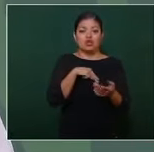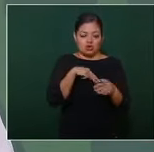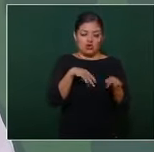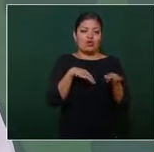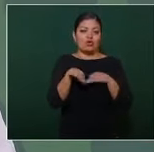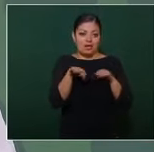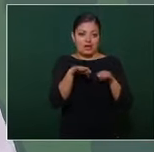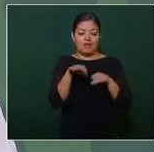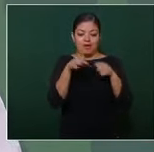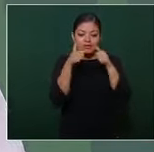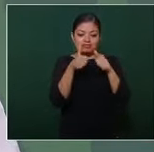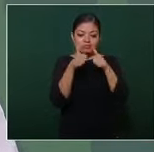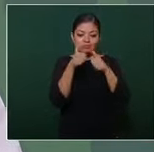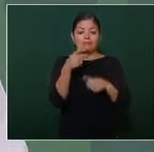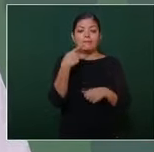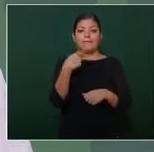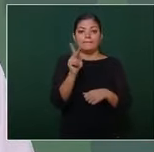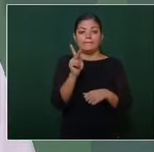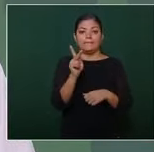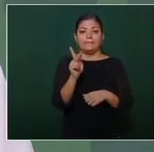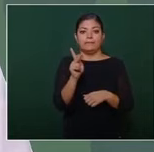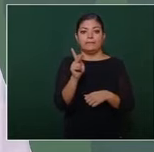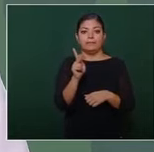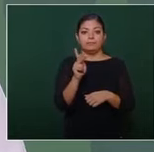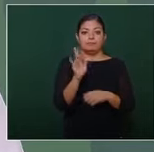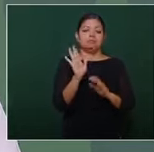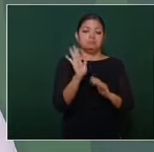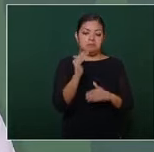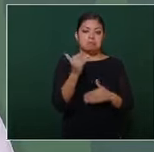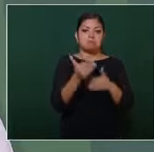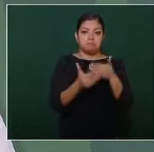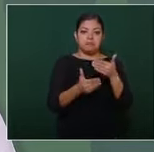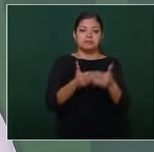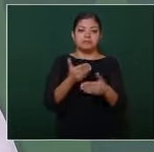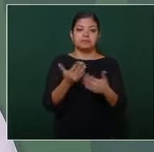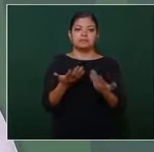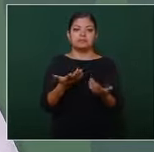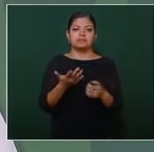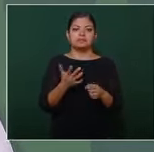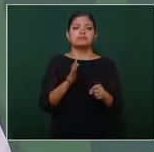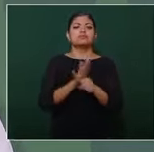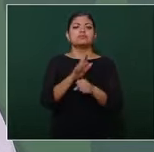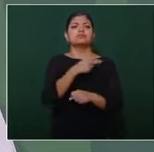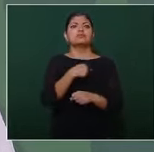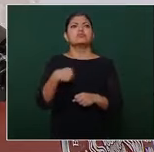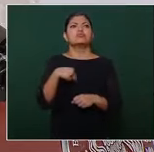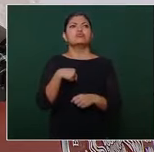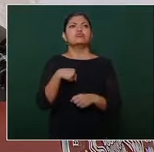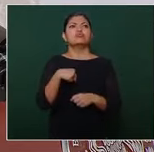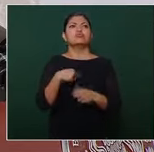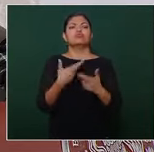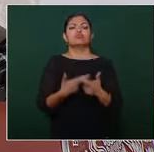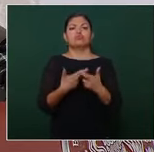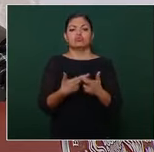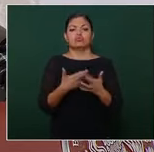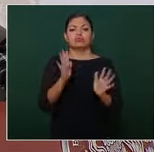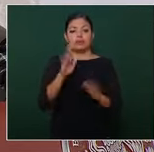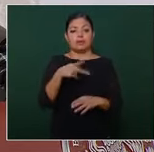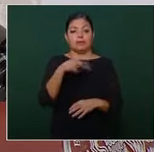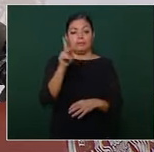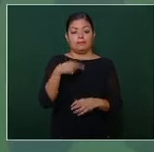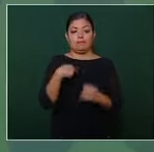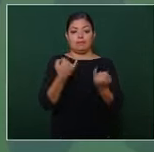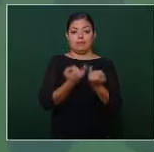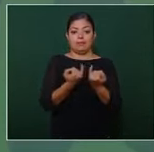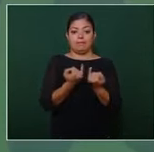en eso pero ahí vamos qué ventajas tenemos porque también tengo que